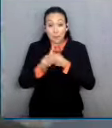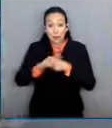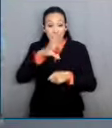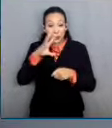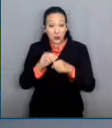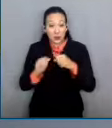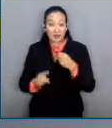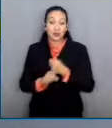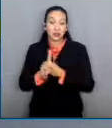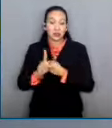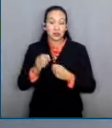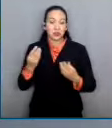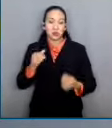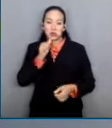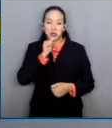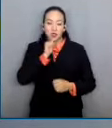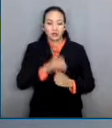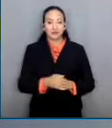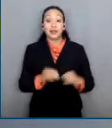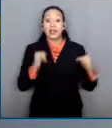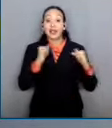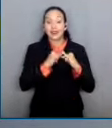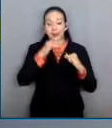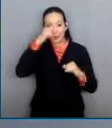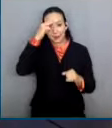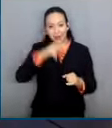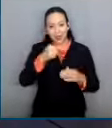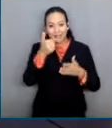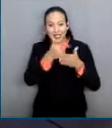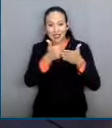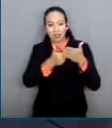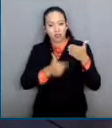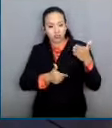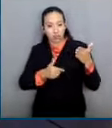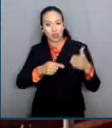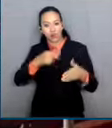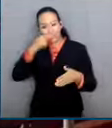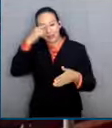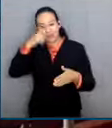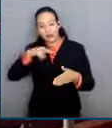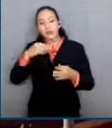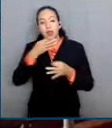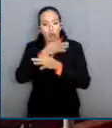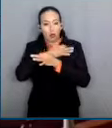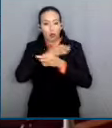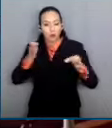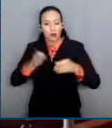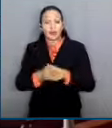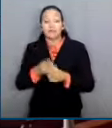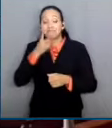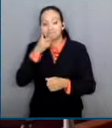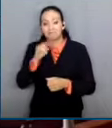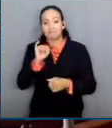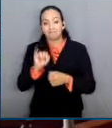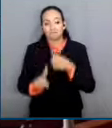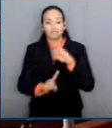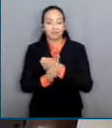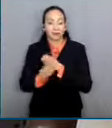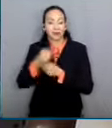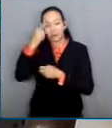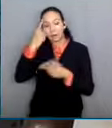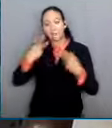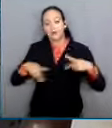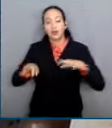El Instituto Mexicano de Contadores Públicos descartó una afectación directa para los trabajadores con la